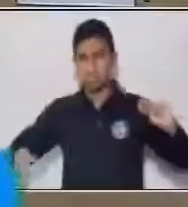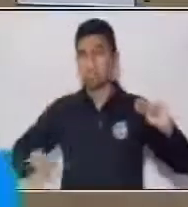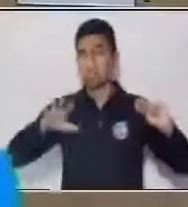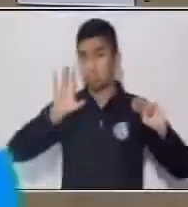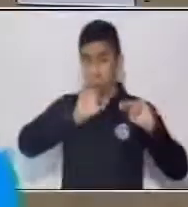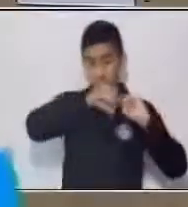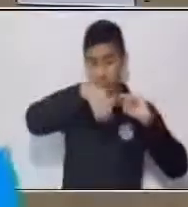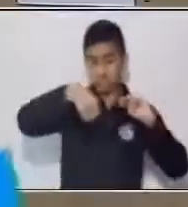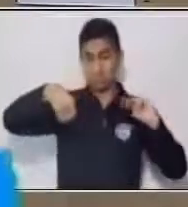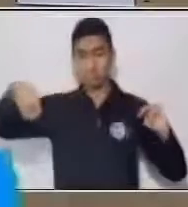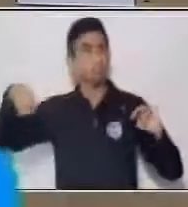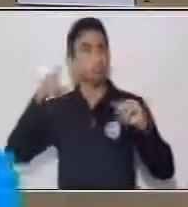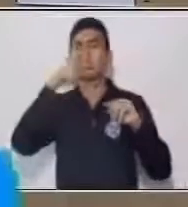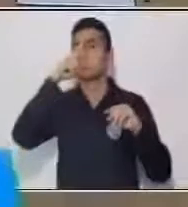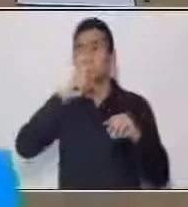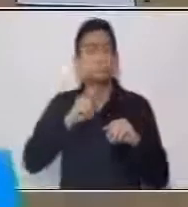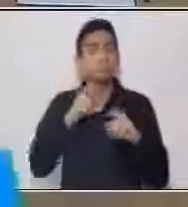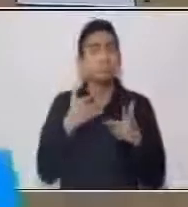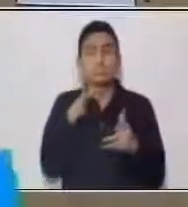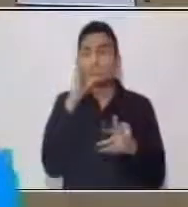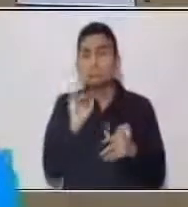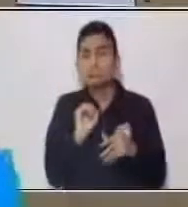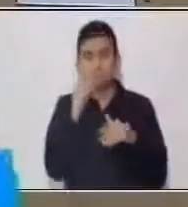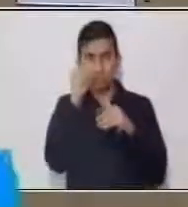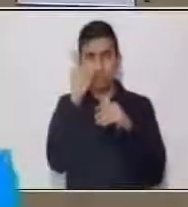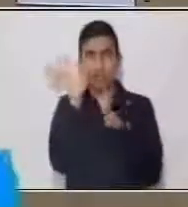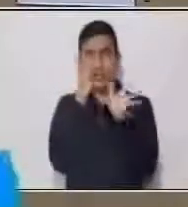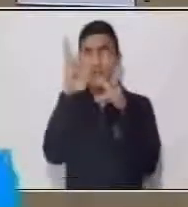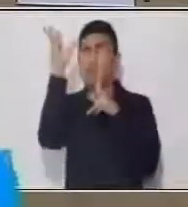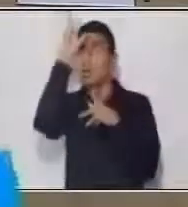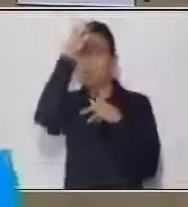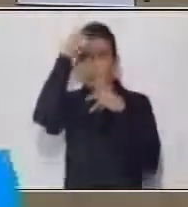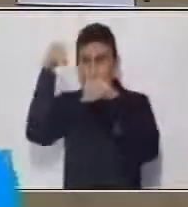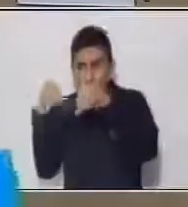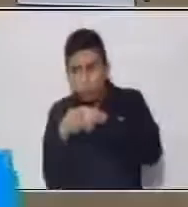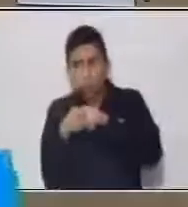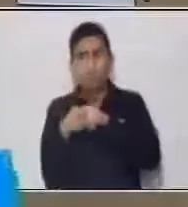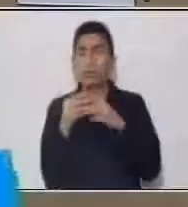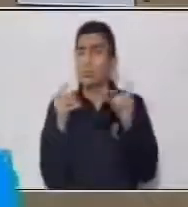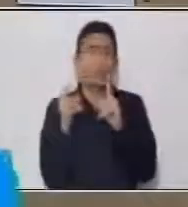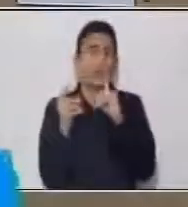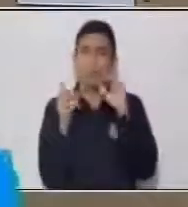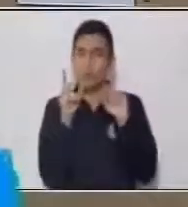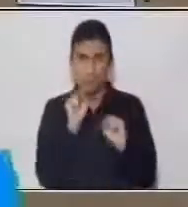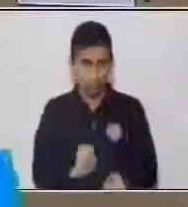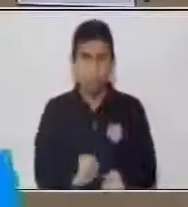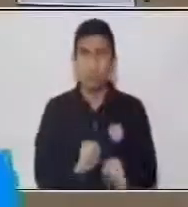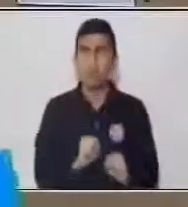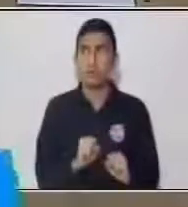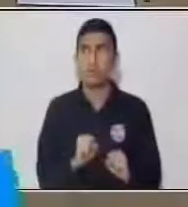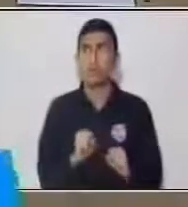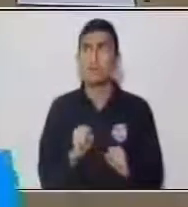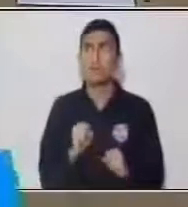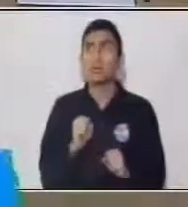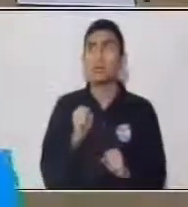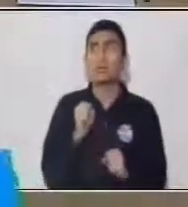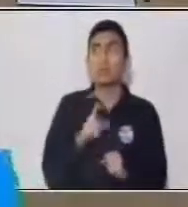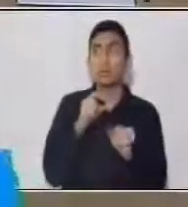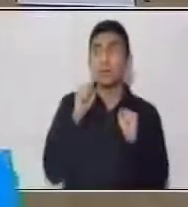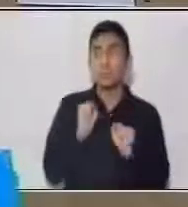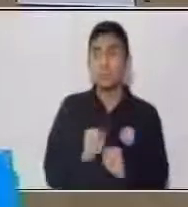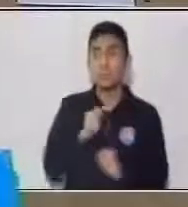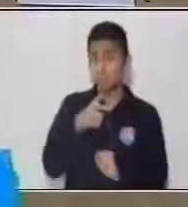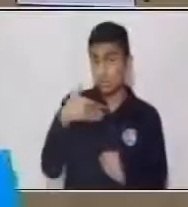del aire no pueda entrar en la misma. De esa forma, el turstenón se consume y se puede